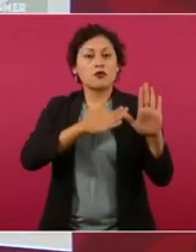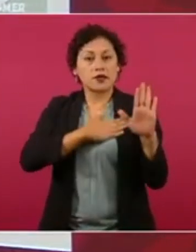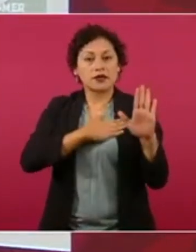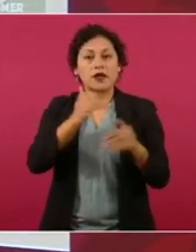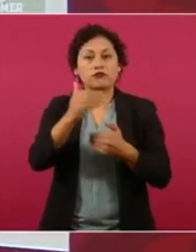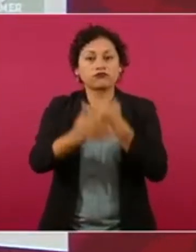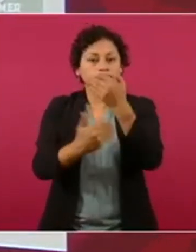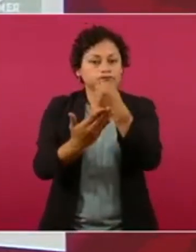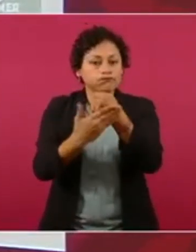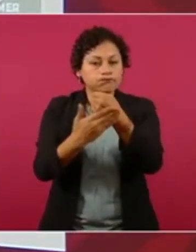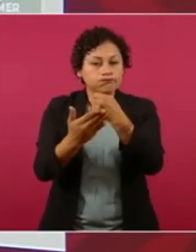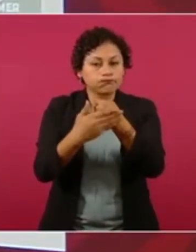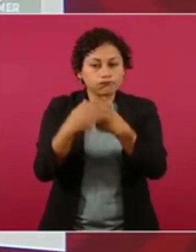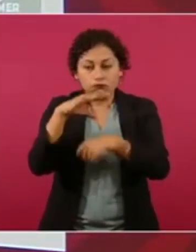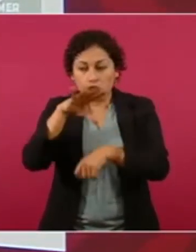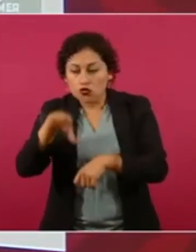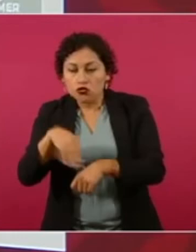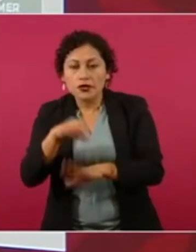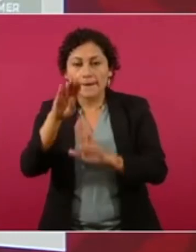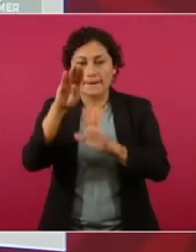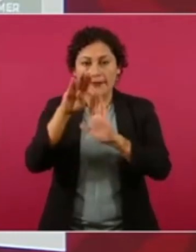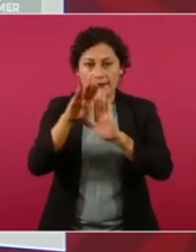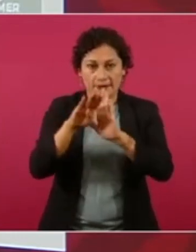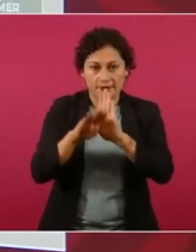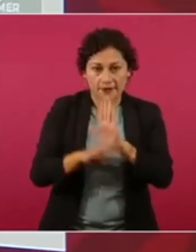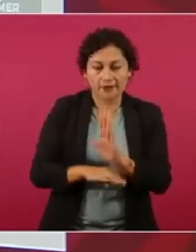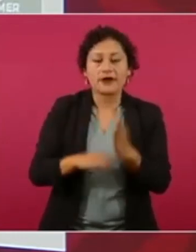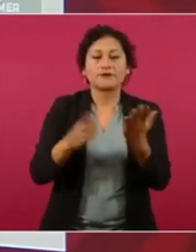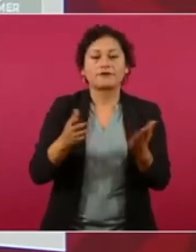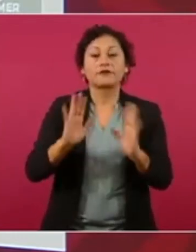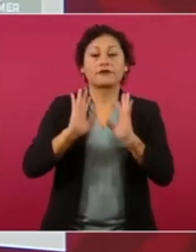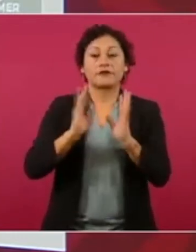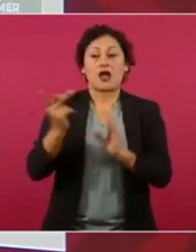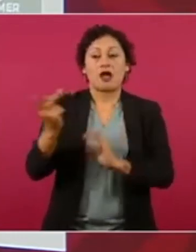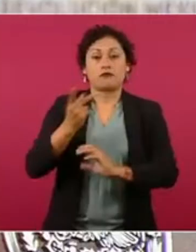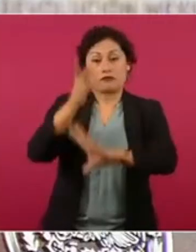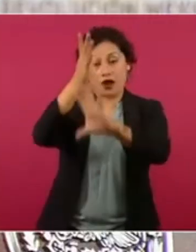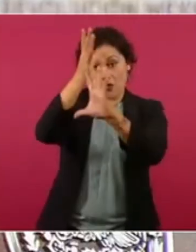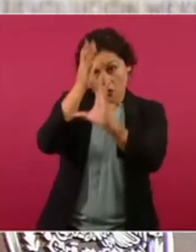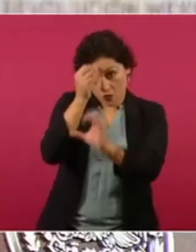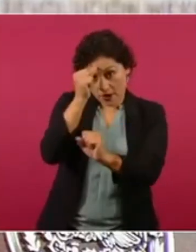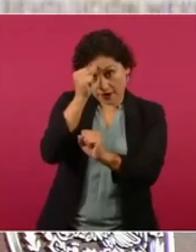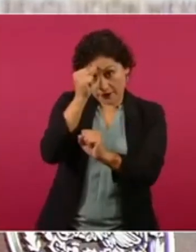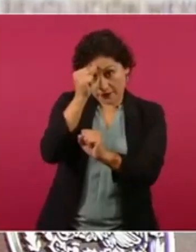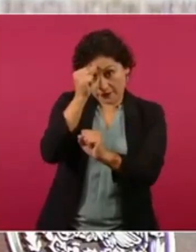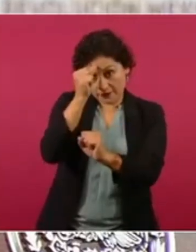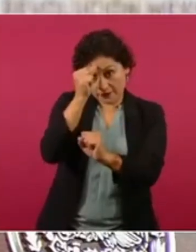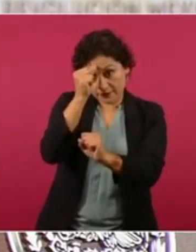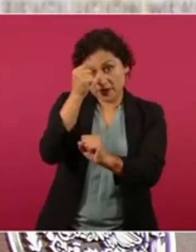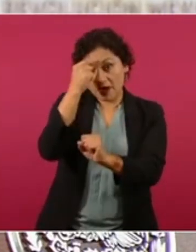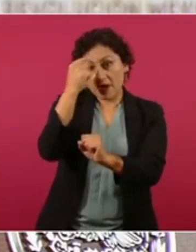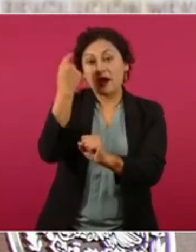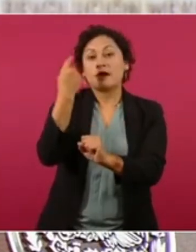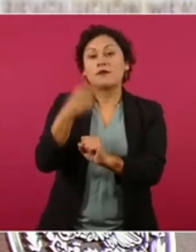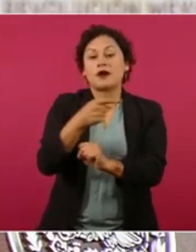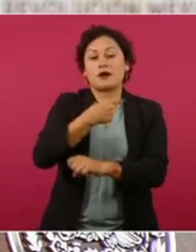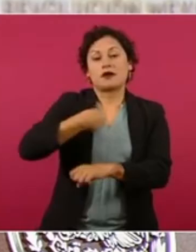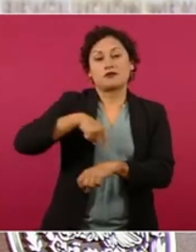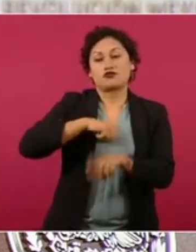También se llegó al acuerdo con ellos de entregarles una licencia